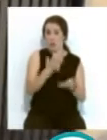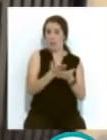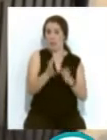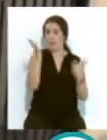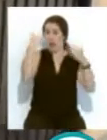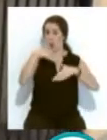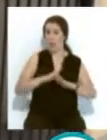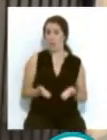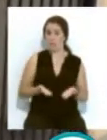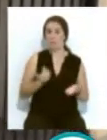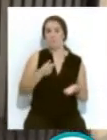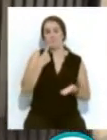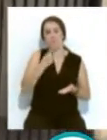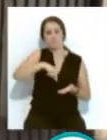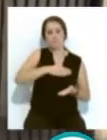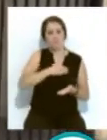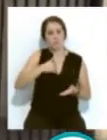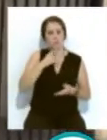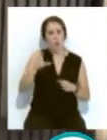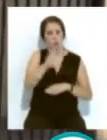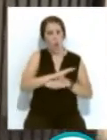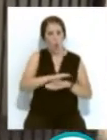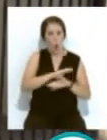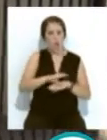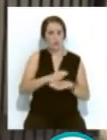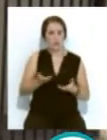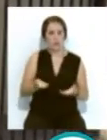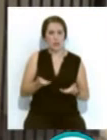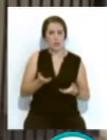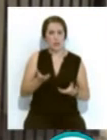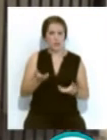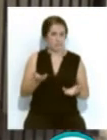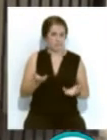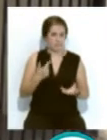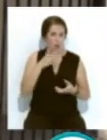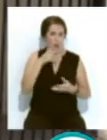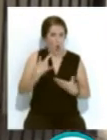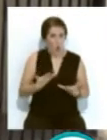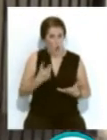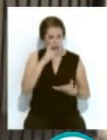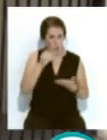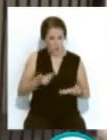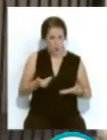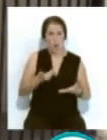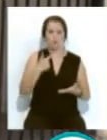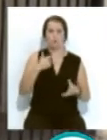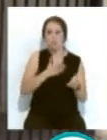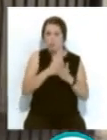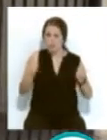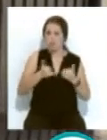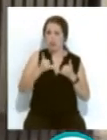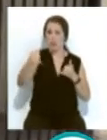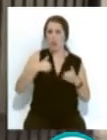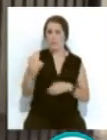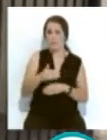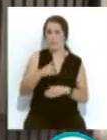demanda. Entonces nosotros lo que queremos es que la consejería, ahora en junio, abra la línea completa de